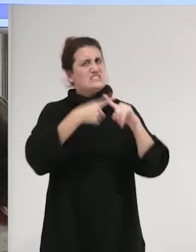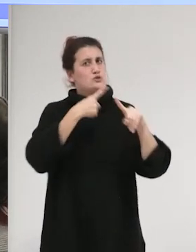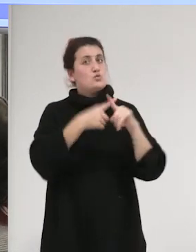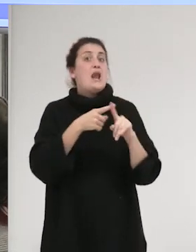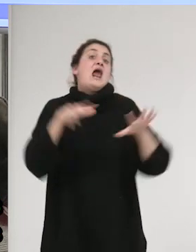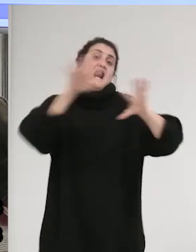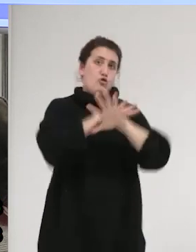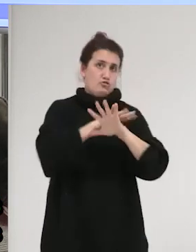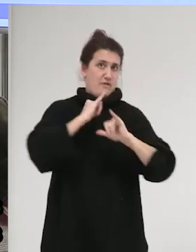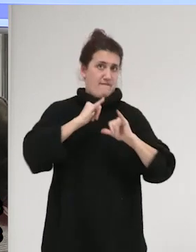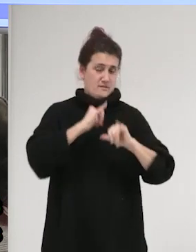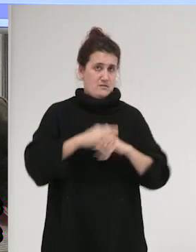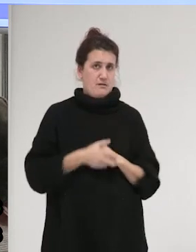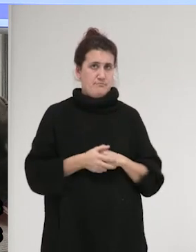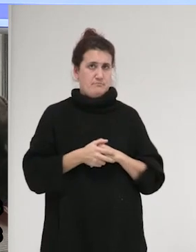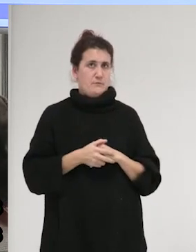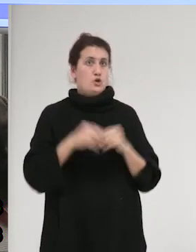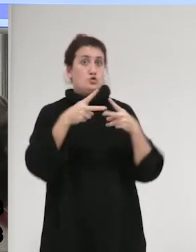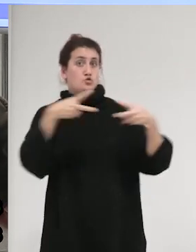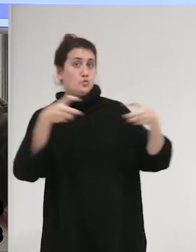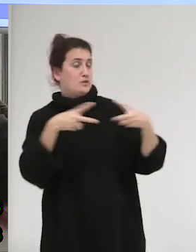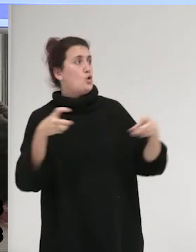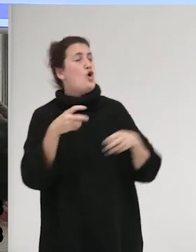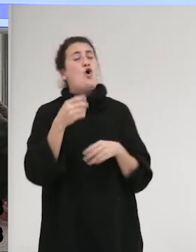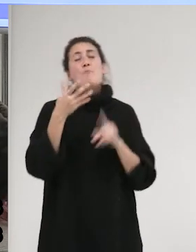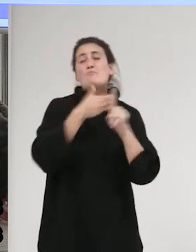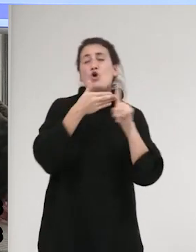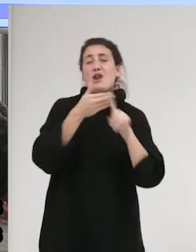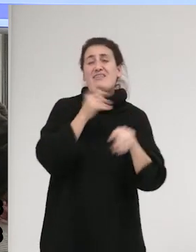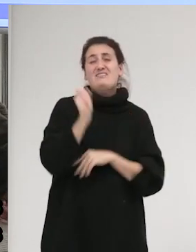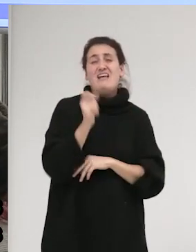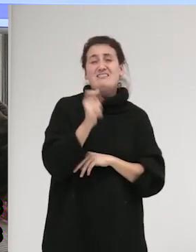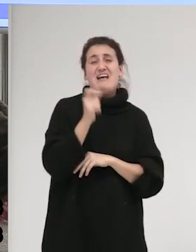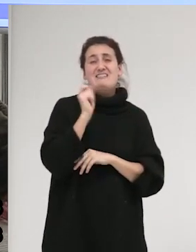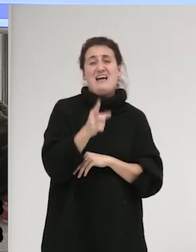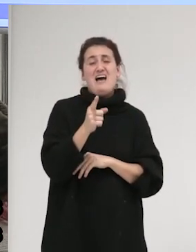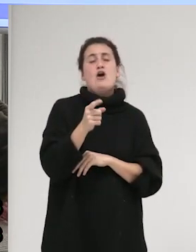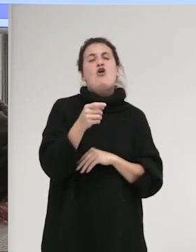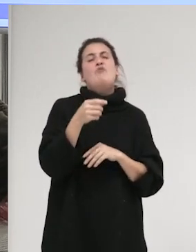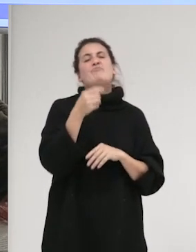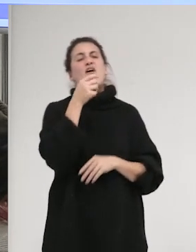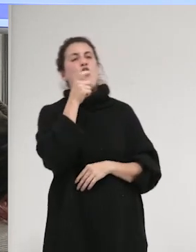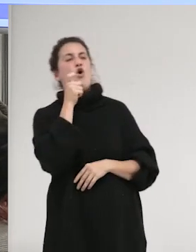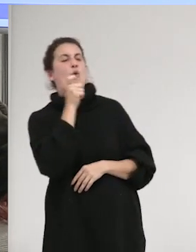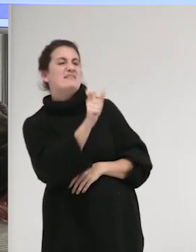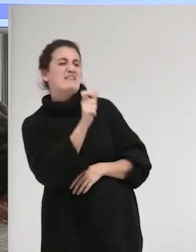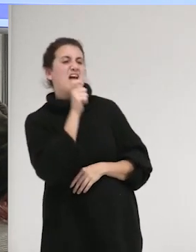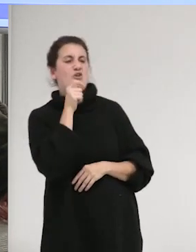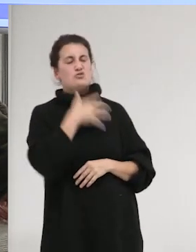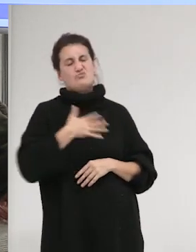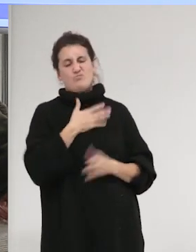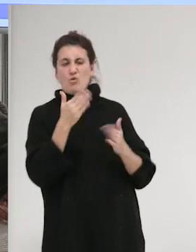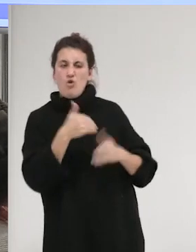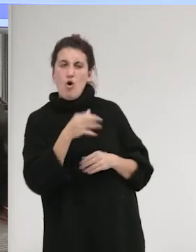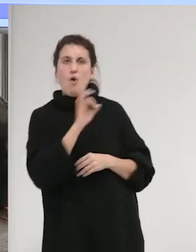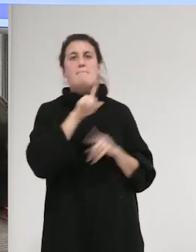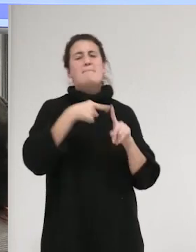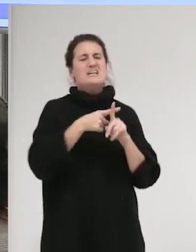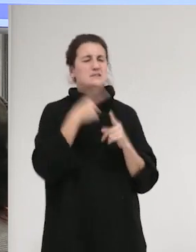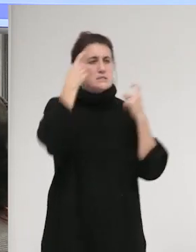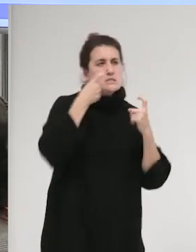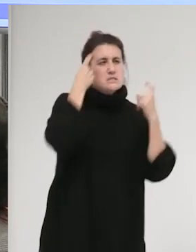Subtítulo. Las violencias más frecuentes son los comentarios sexuales incómodos y las negativas y las insistencias